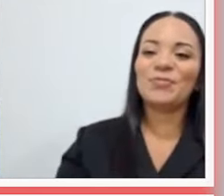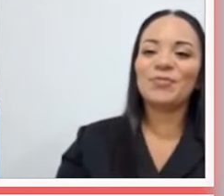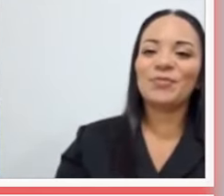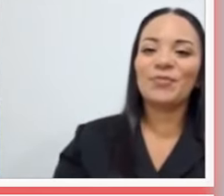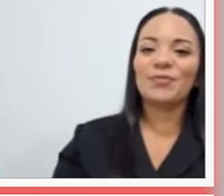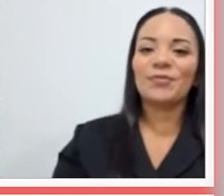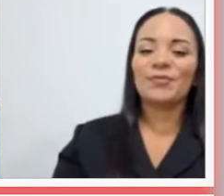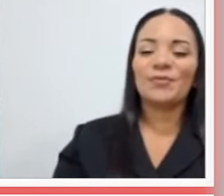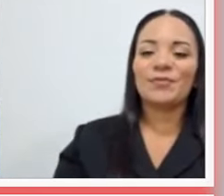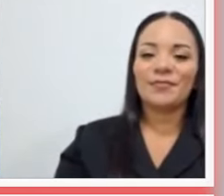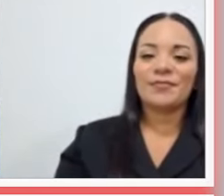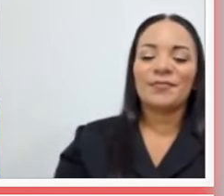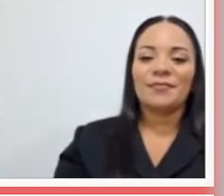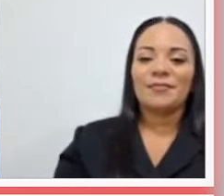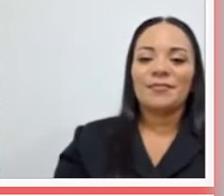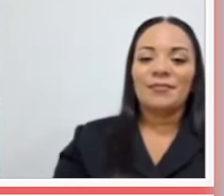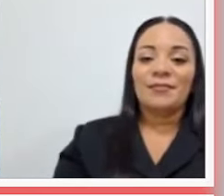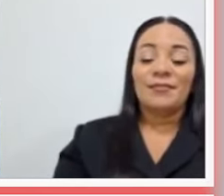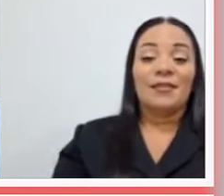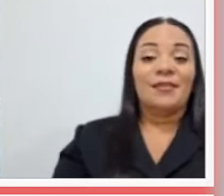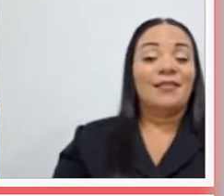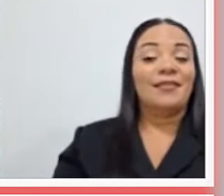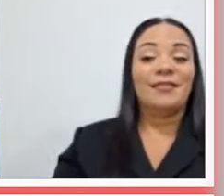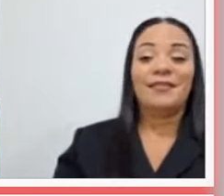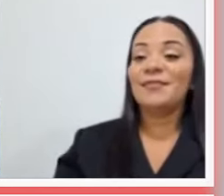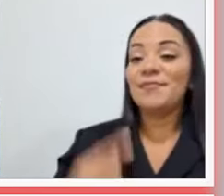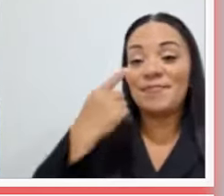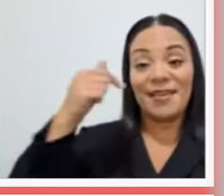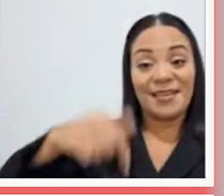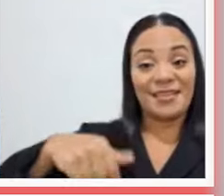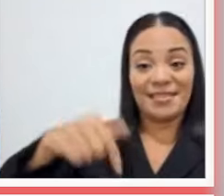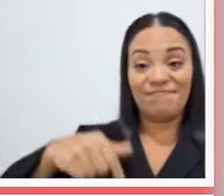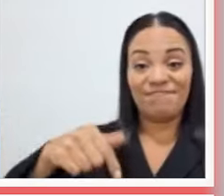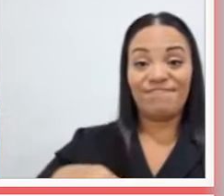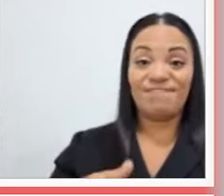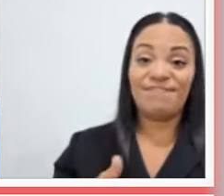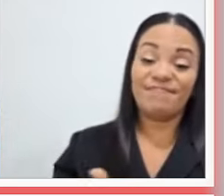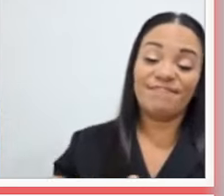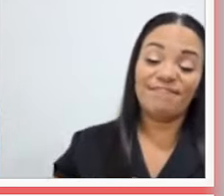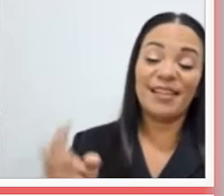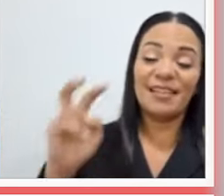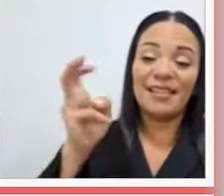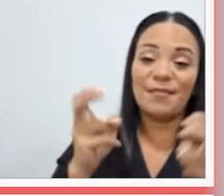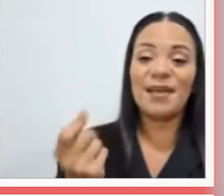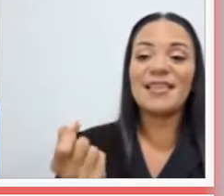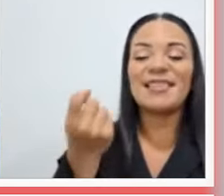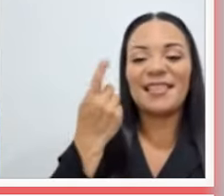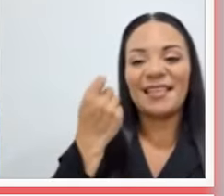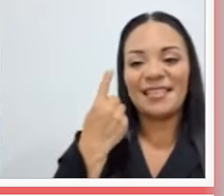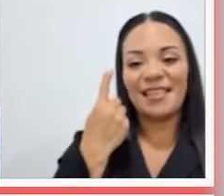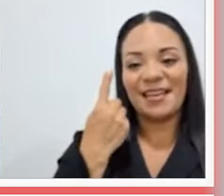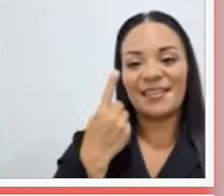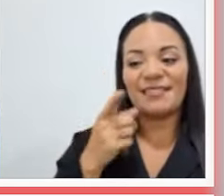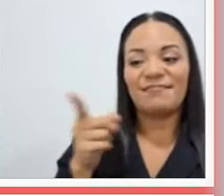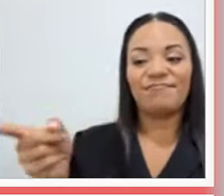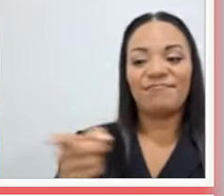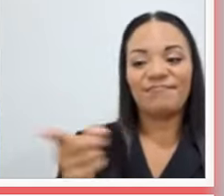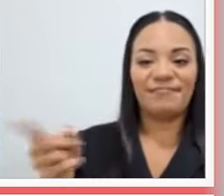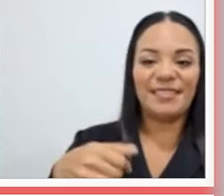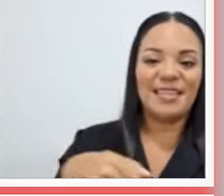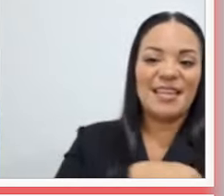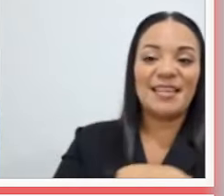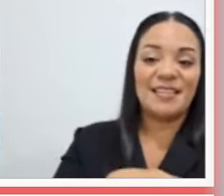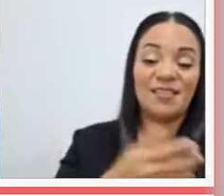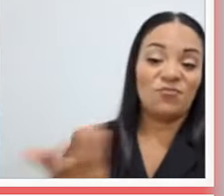Vea, aquí el tema es que hay que entender qué es el tema de estos ingenieros. Vean,